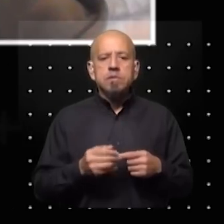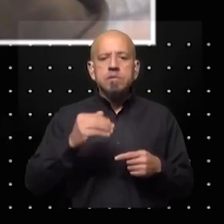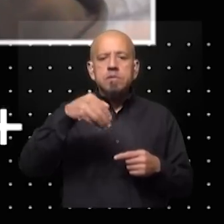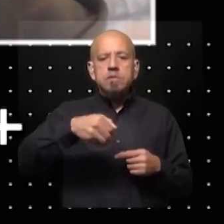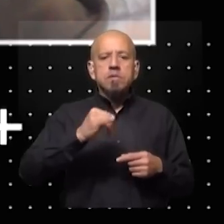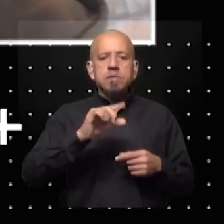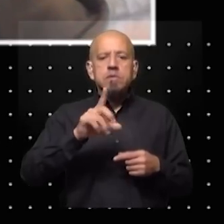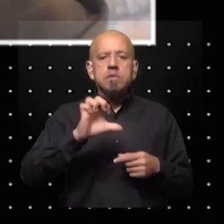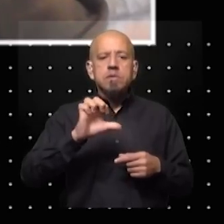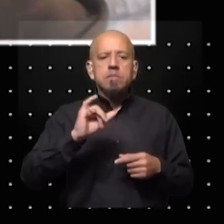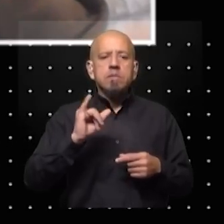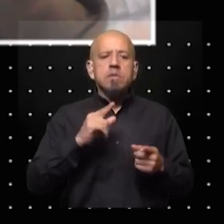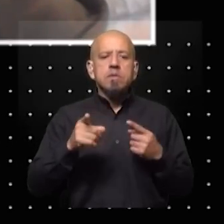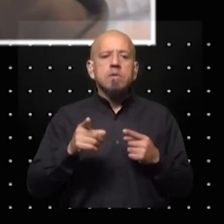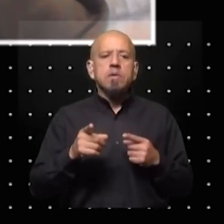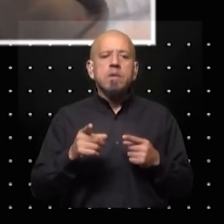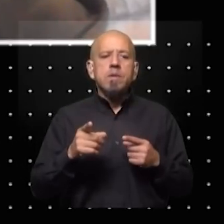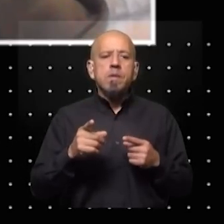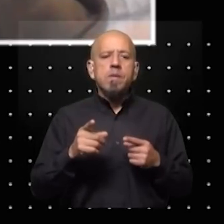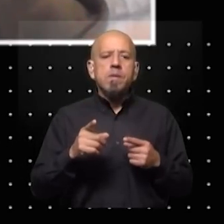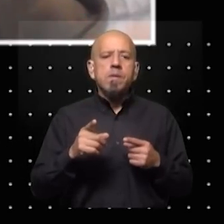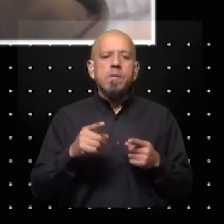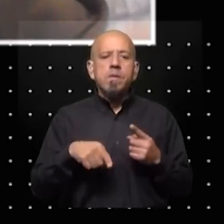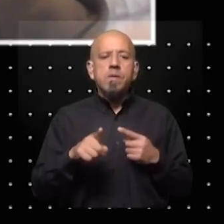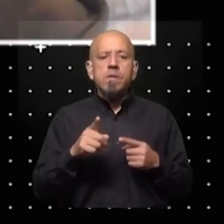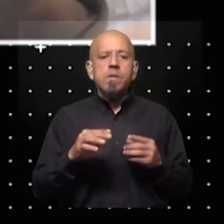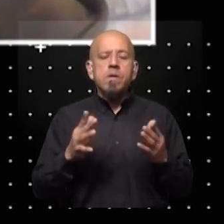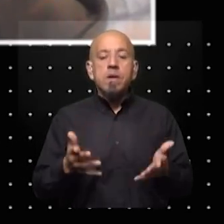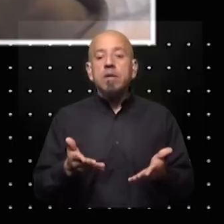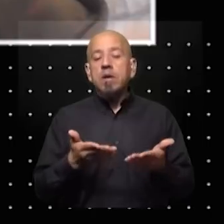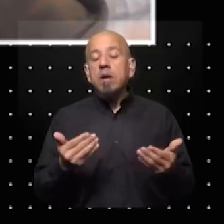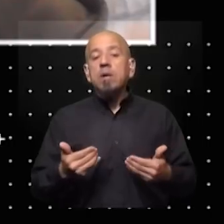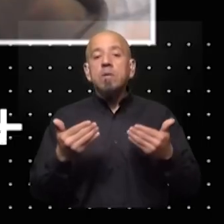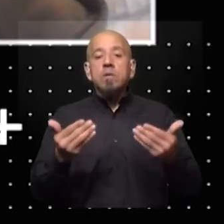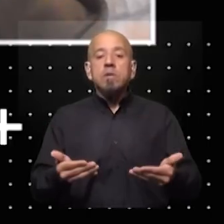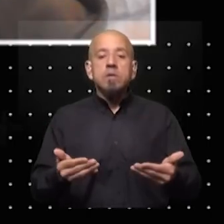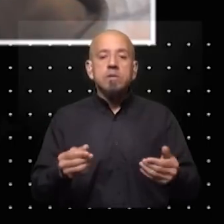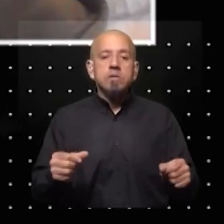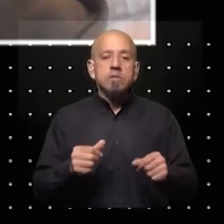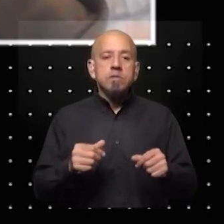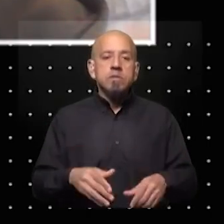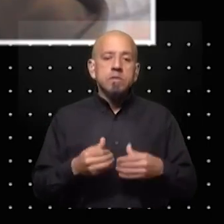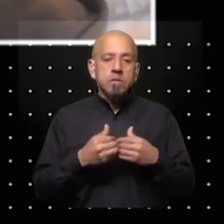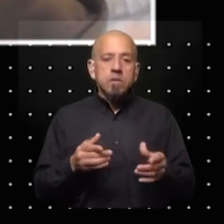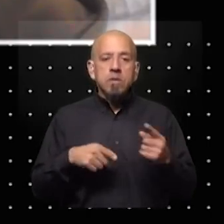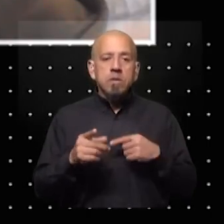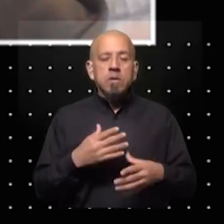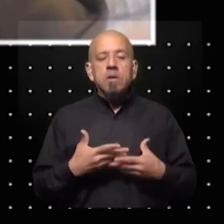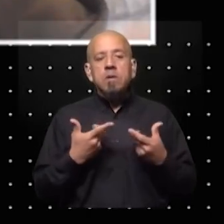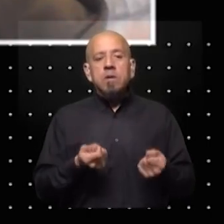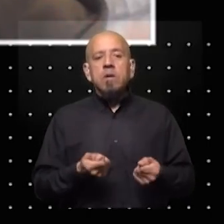Milei justamente en este mapa electoral que se va formando y que empieza a tener más apoyo